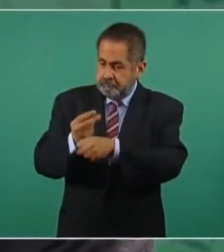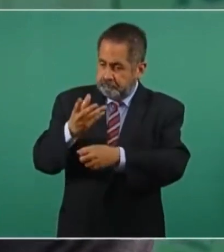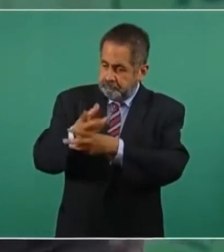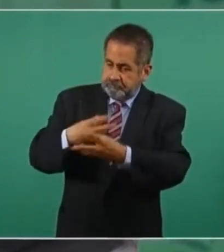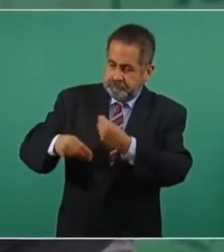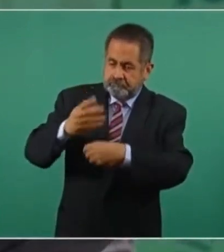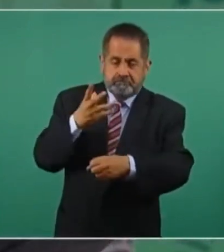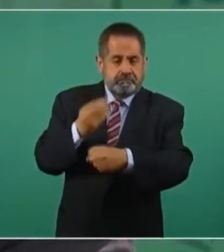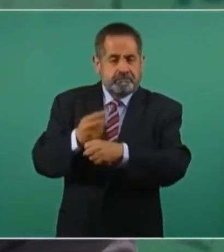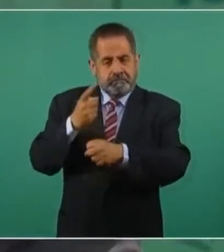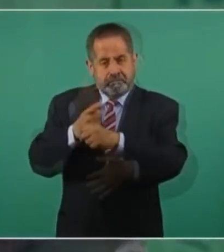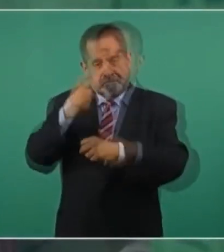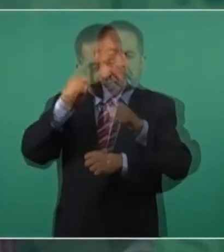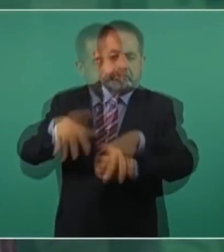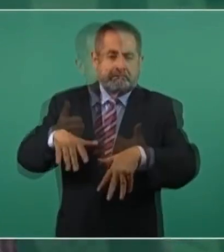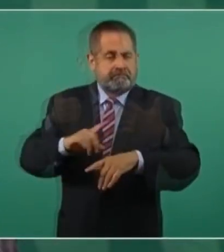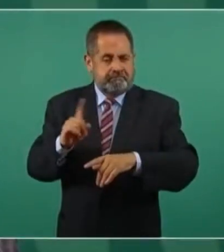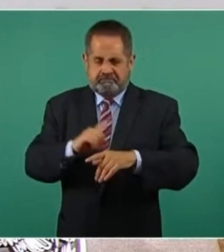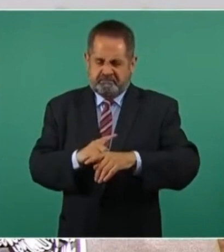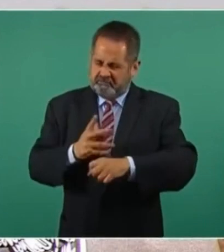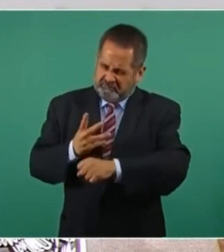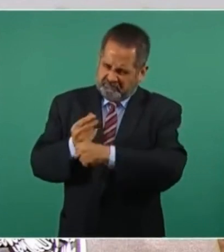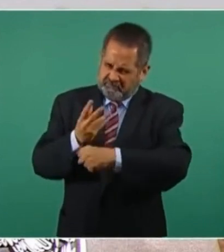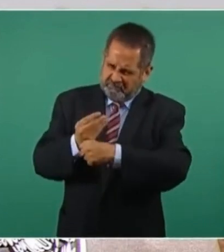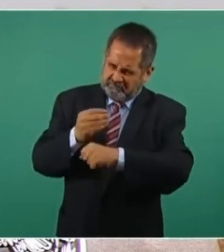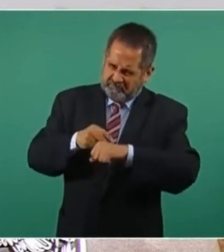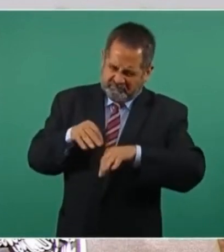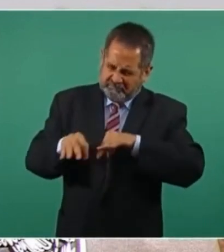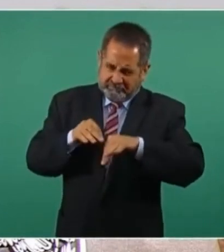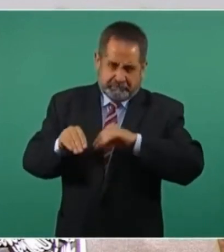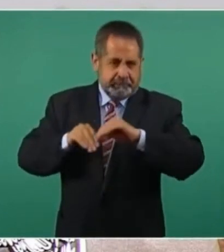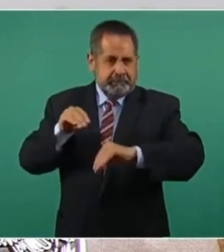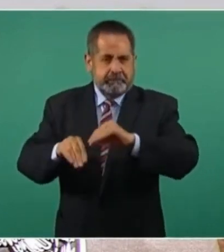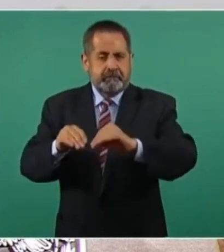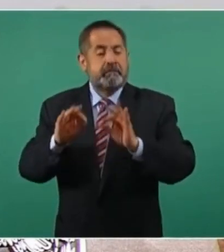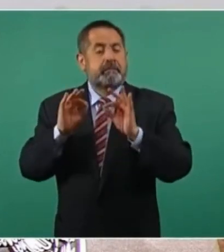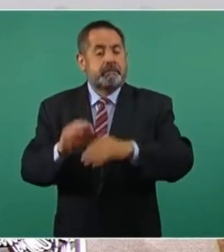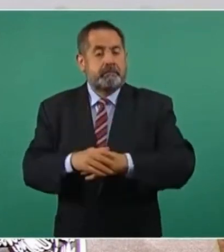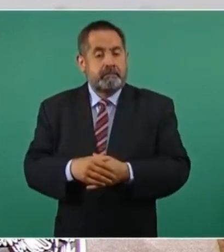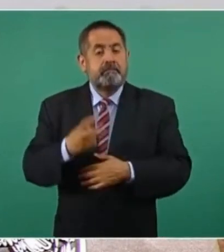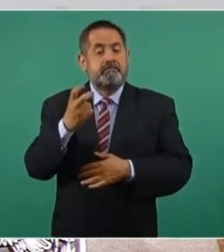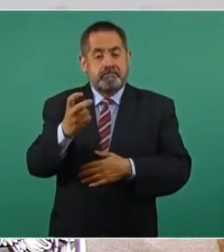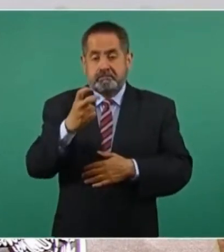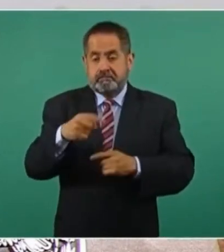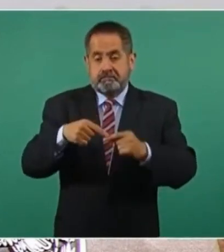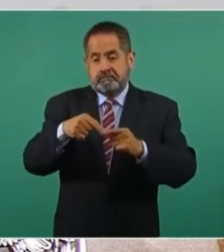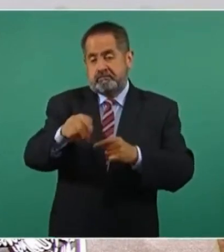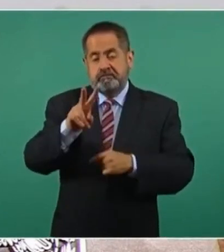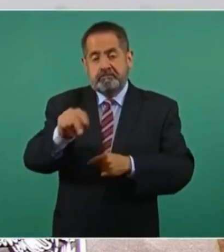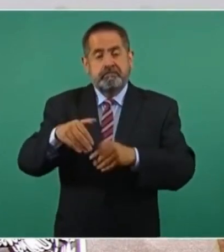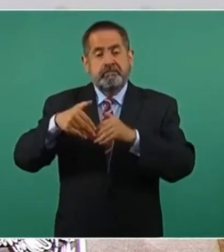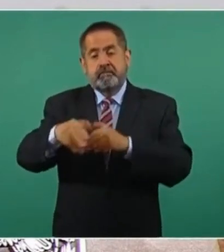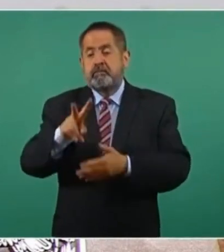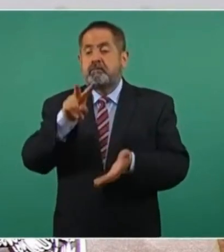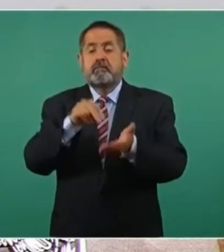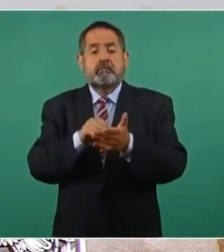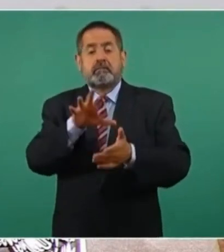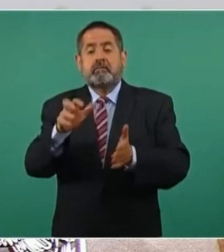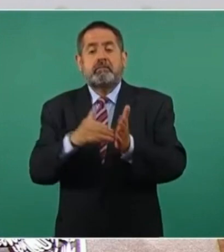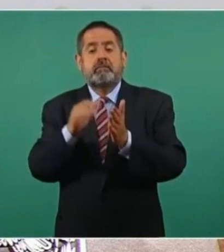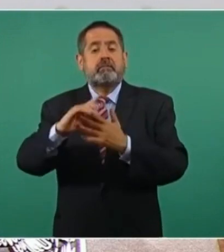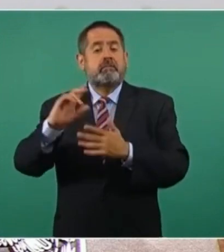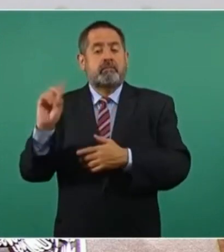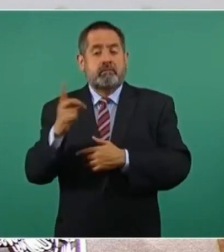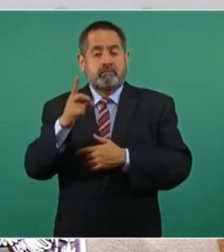de las seis refinerías. Entonces, vamos a invertir 2 mil 500 millones de dólares